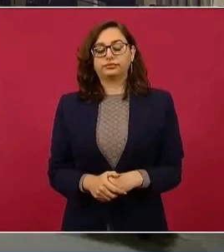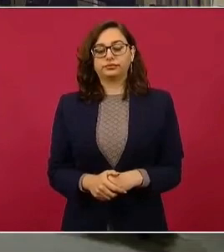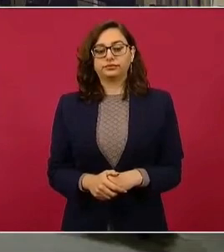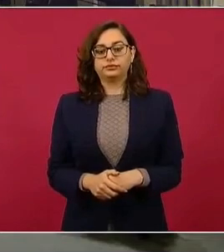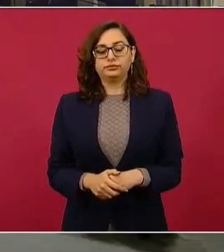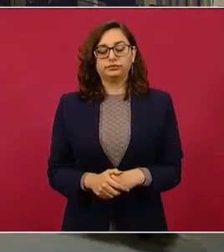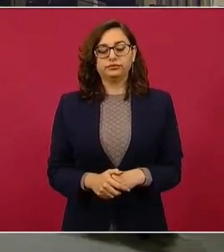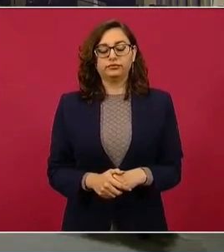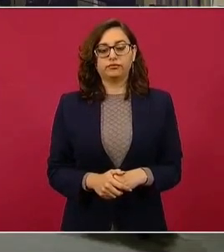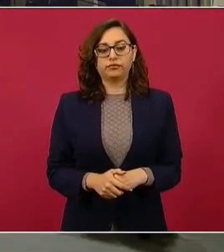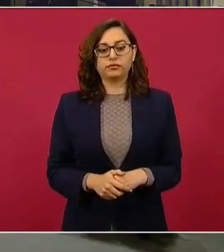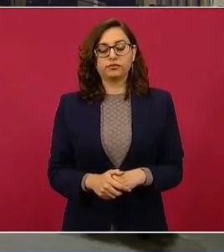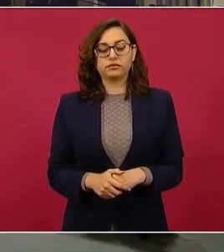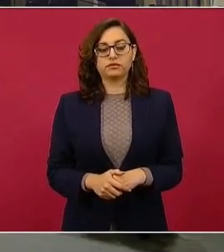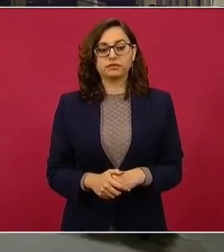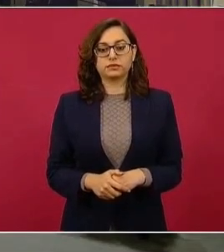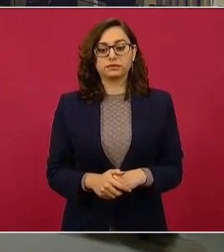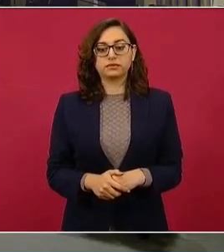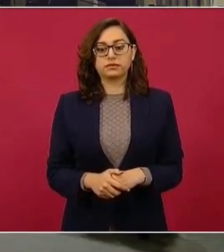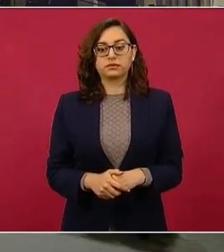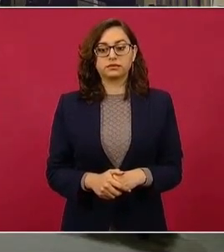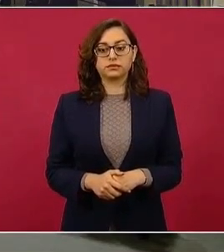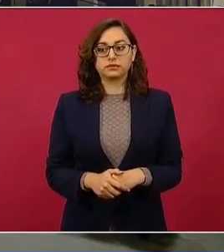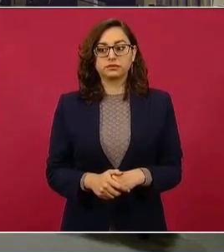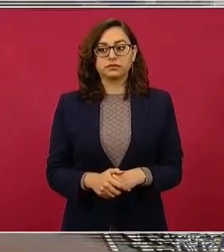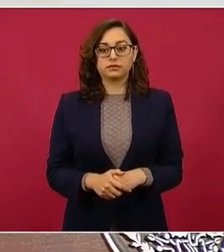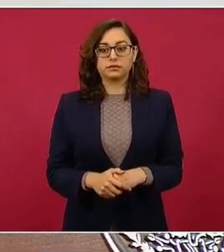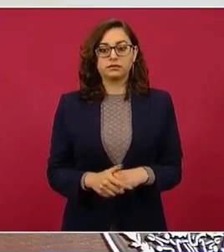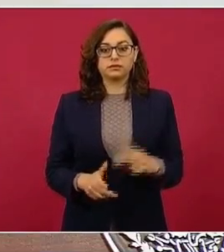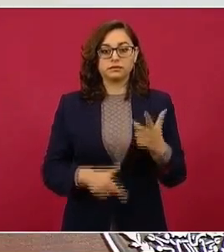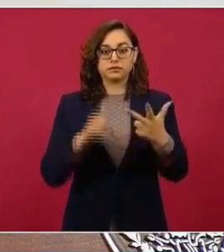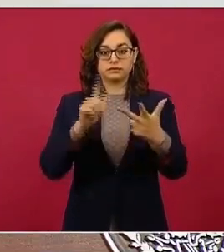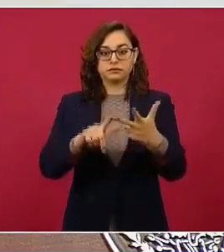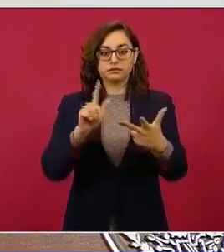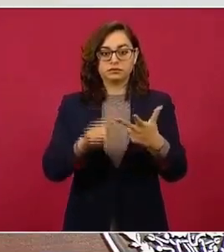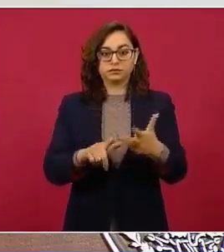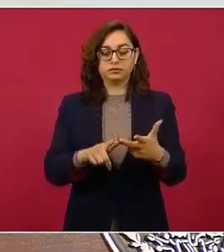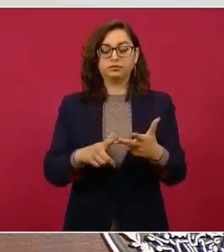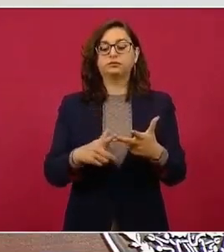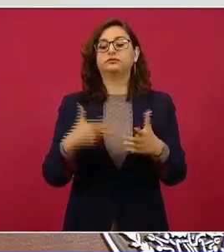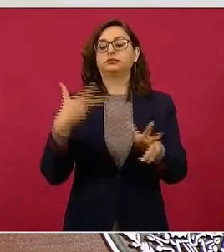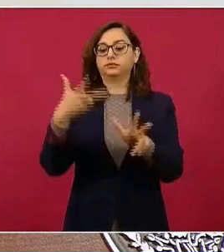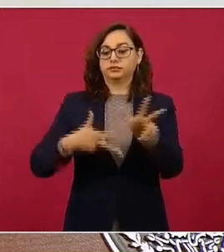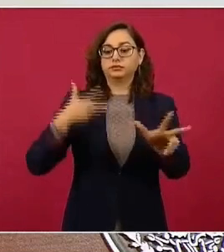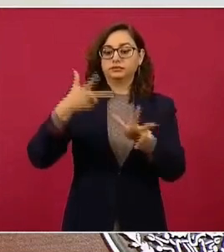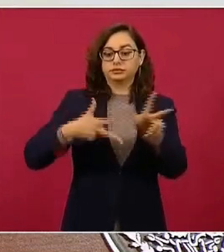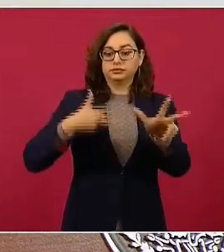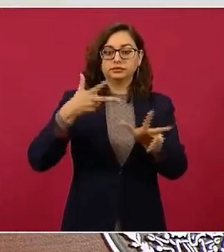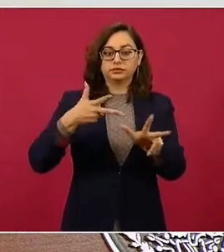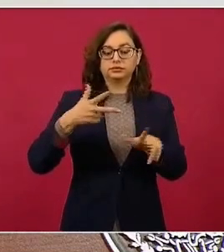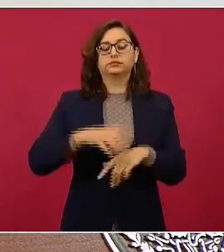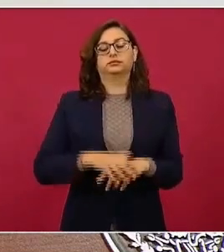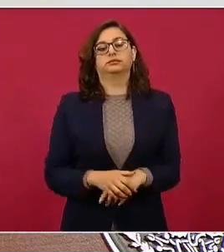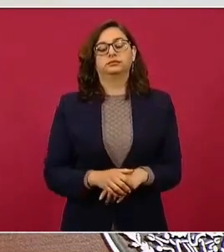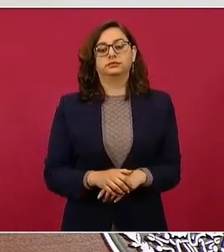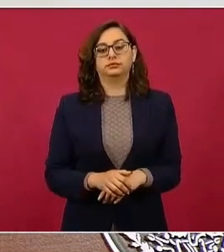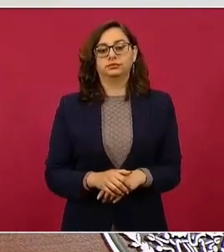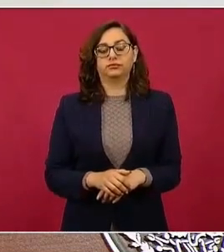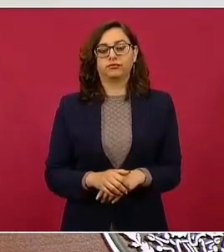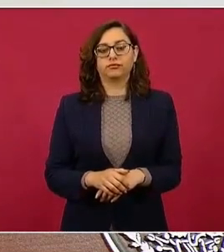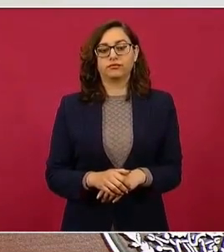del tren para llegar, o